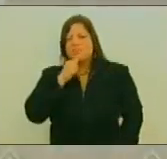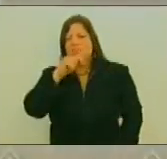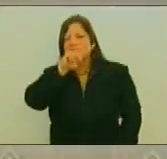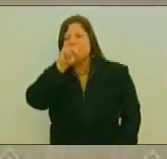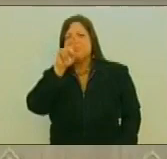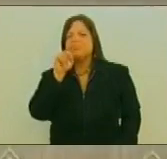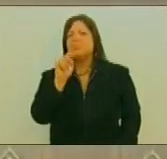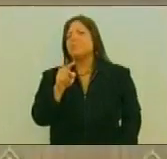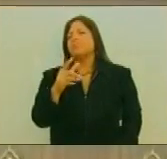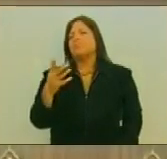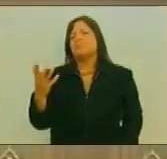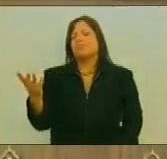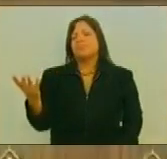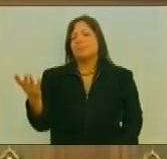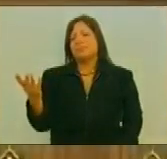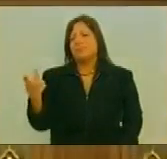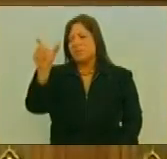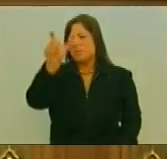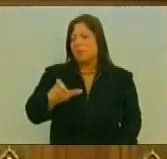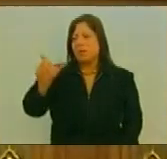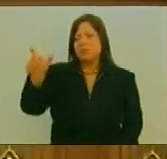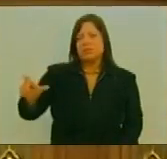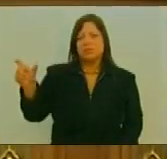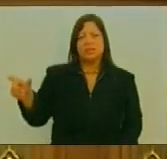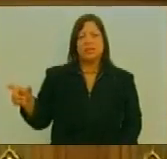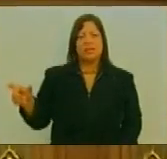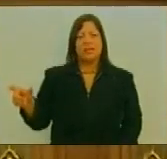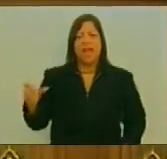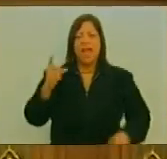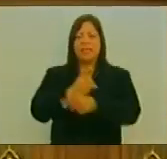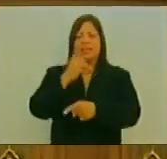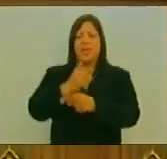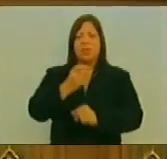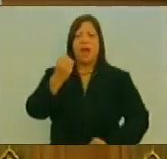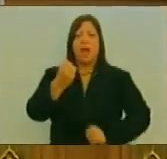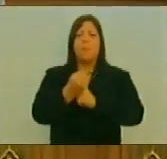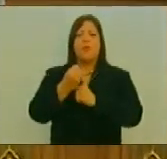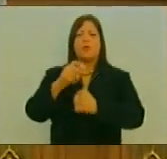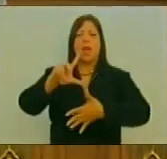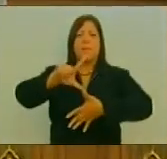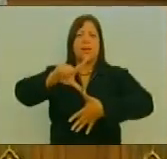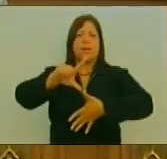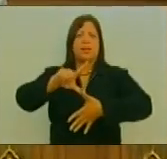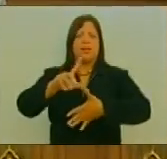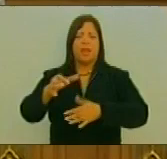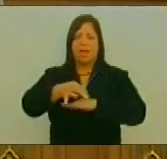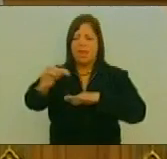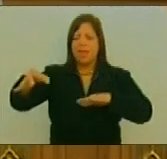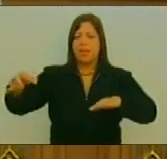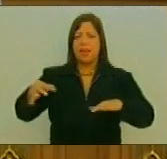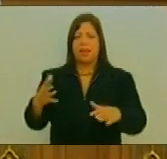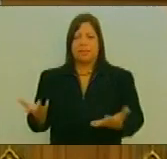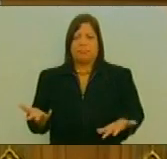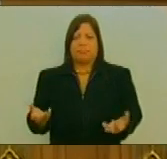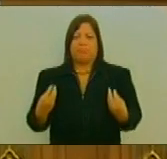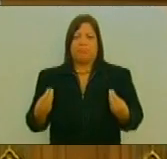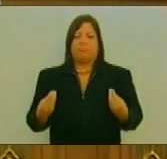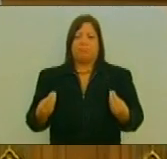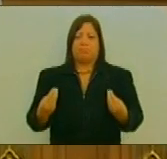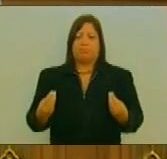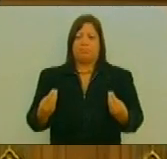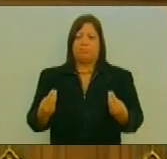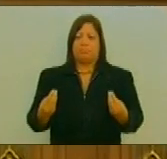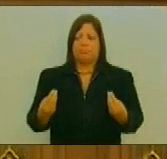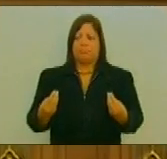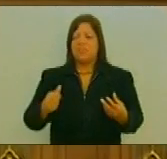Aquellos Que ampararon Las dictaduras En América Latina Y el Caribe Porque